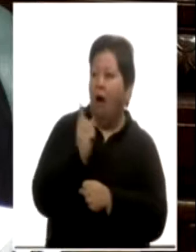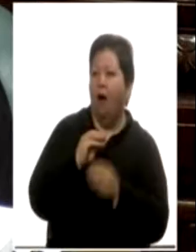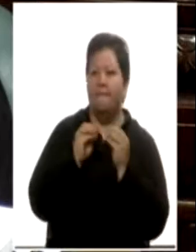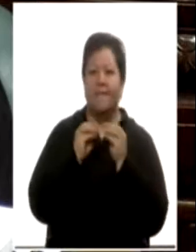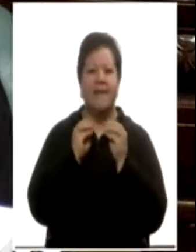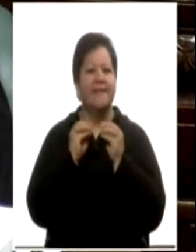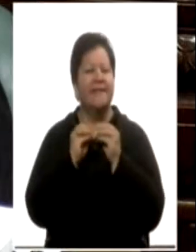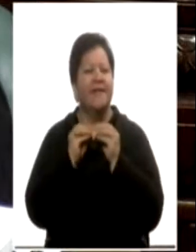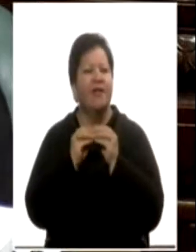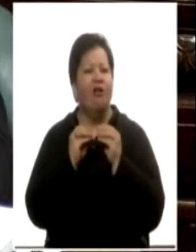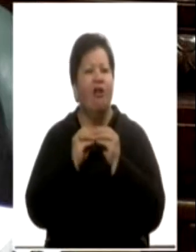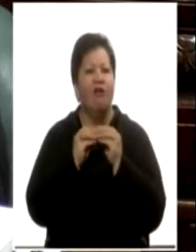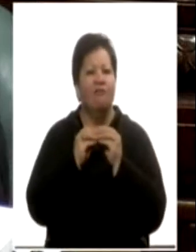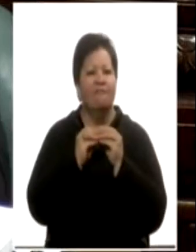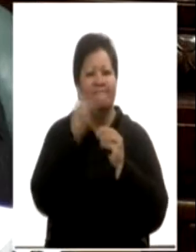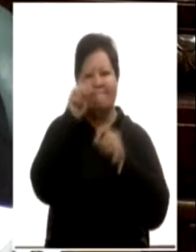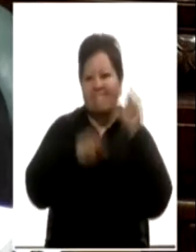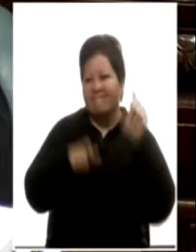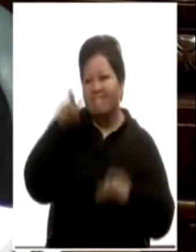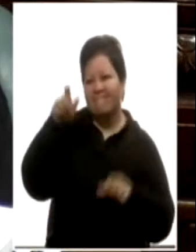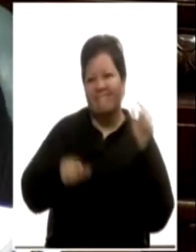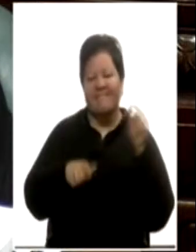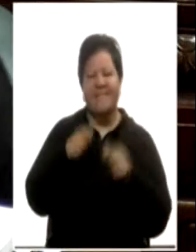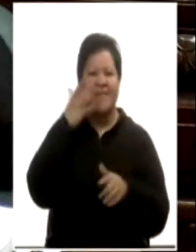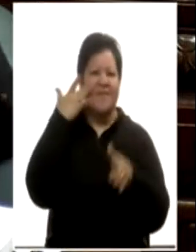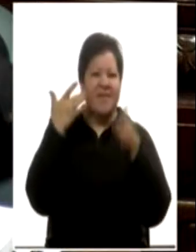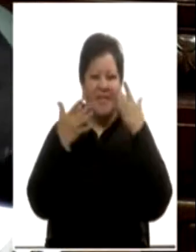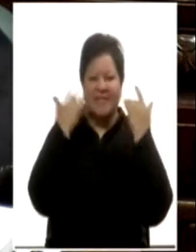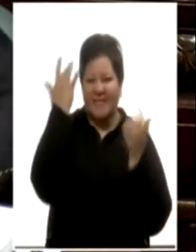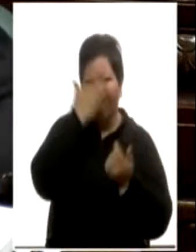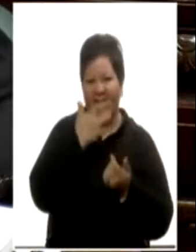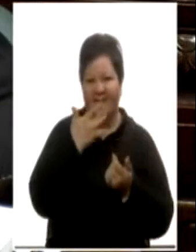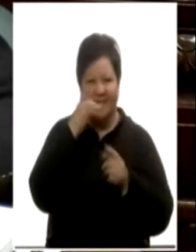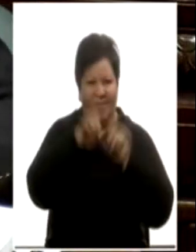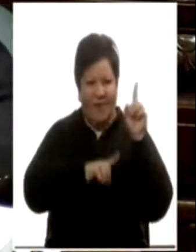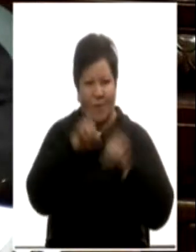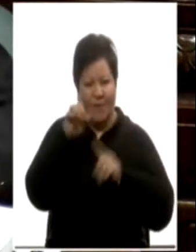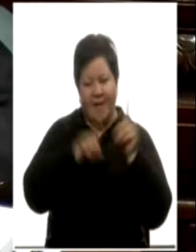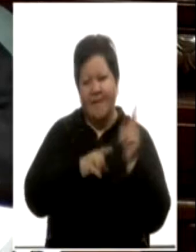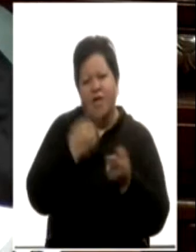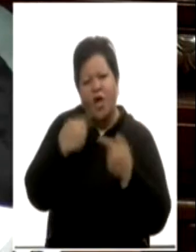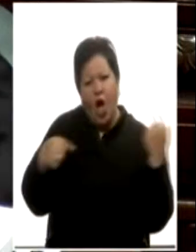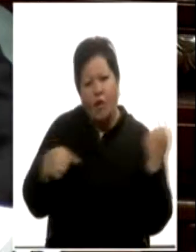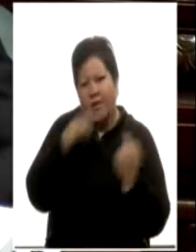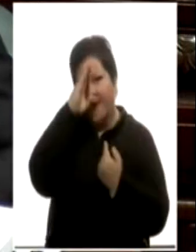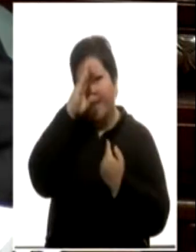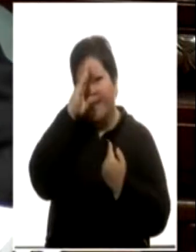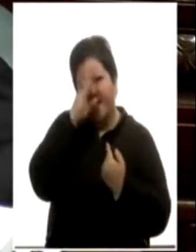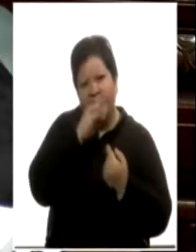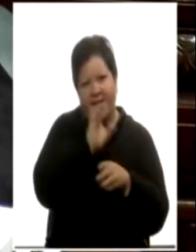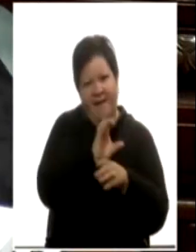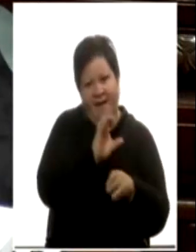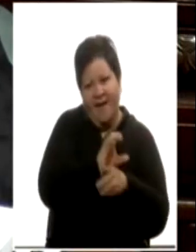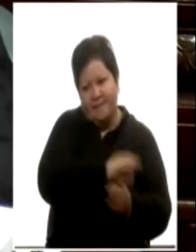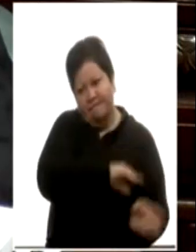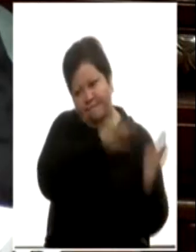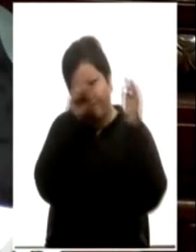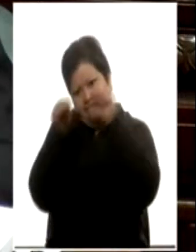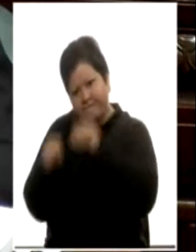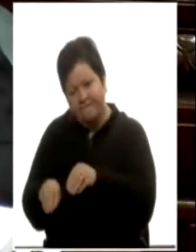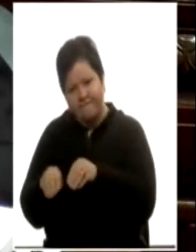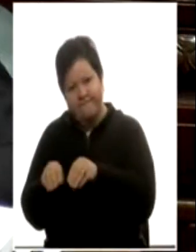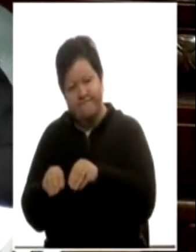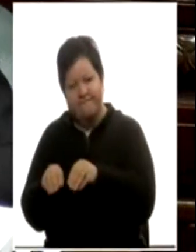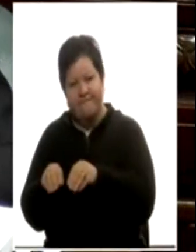modelos, sobre diferentes materiales y técnicas que iba aprendiendo en la academia. En honor a la familia del